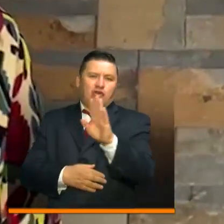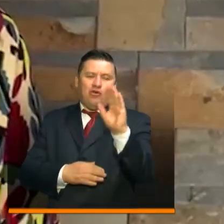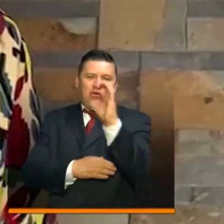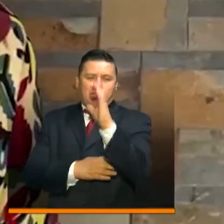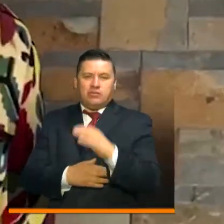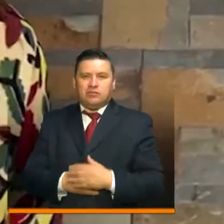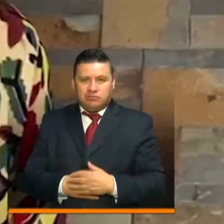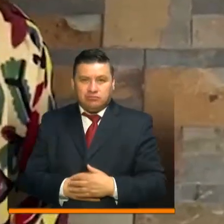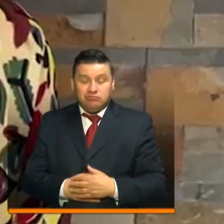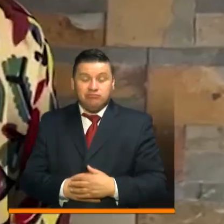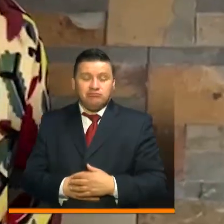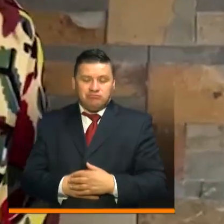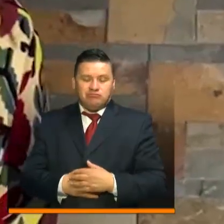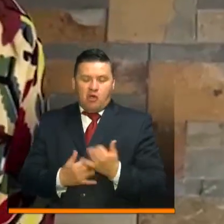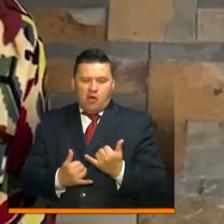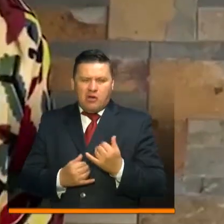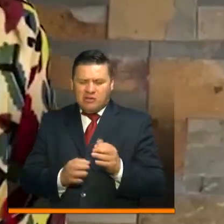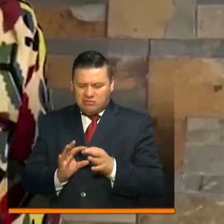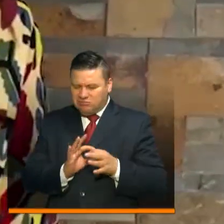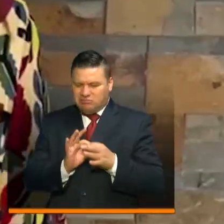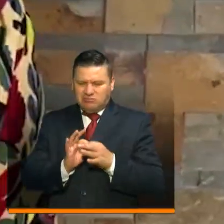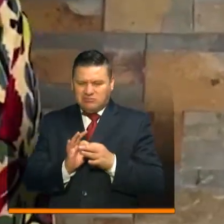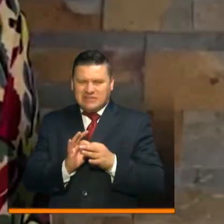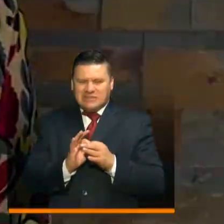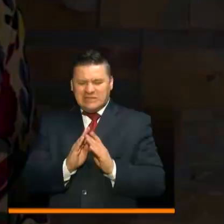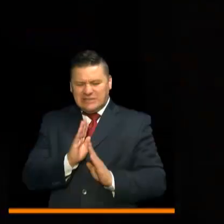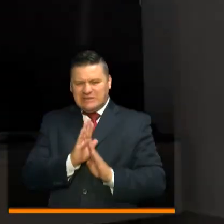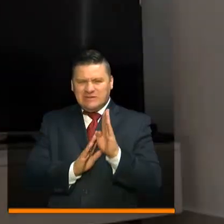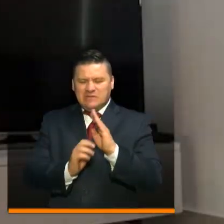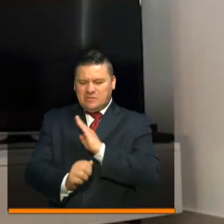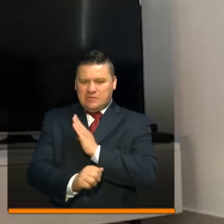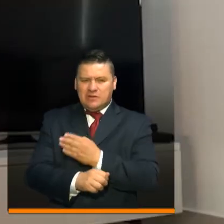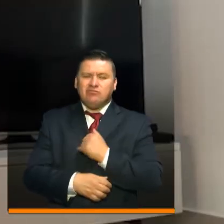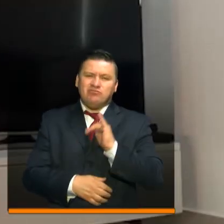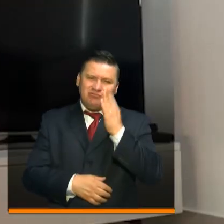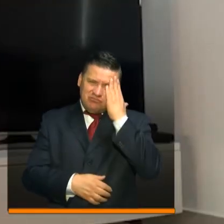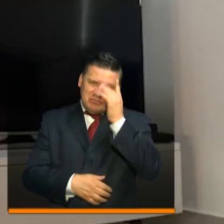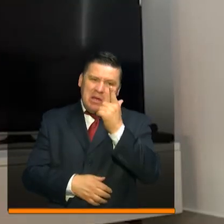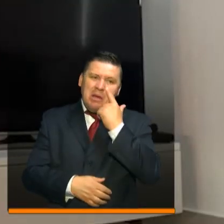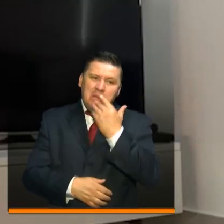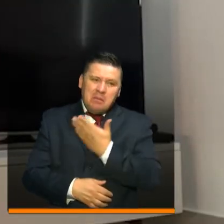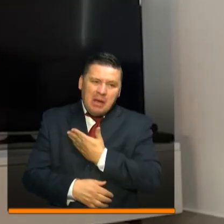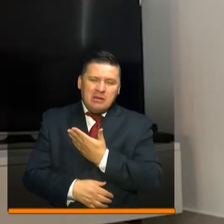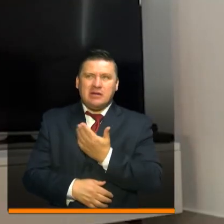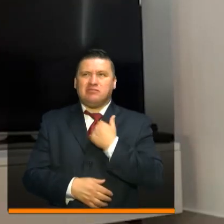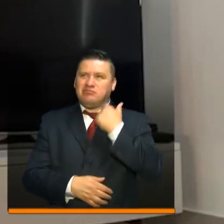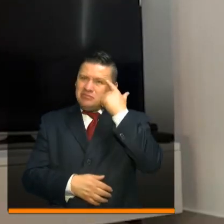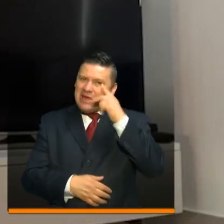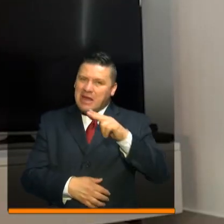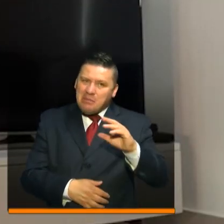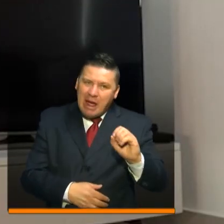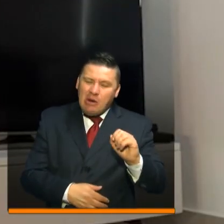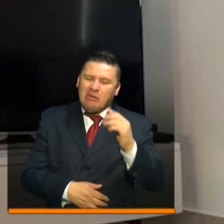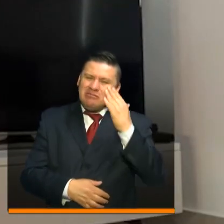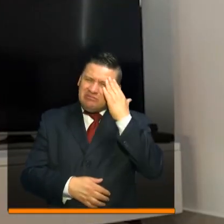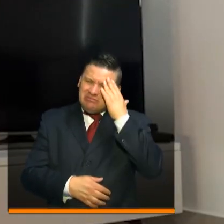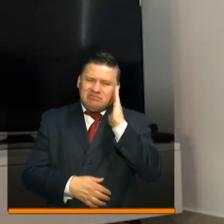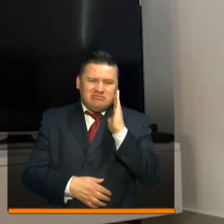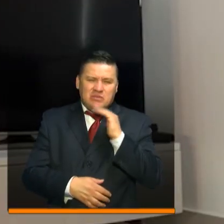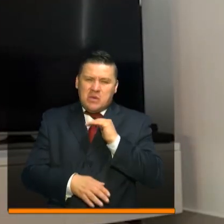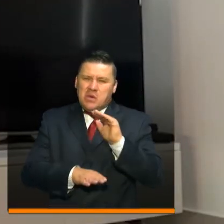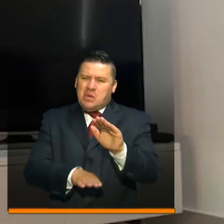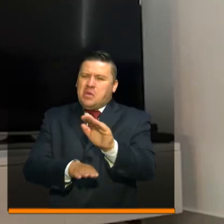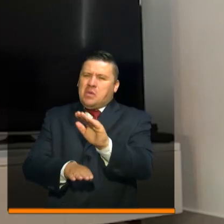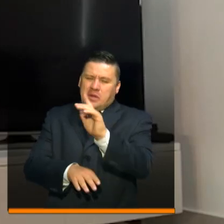colombianos. De esto vamos a salir juntos, unidos, más fuertes. Yo sé que son padres, son madres, que son hermanos. Miren toda mi